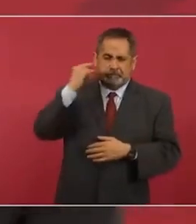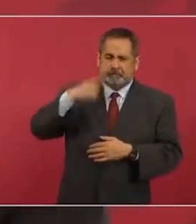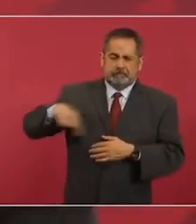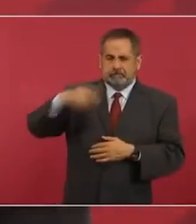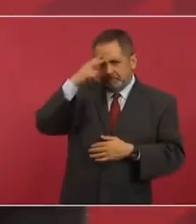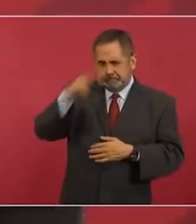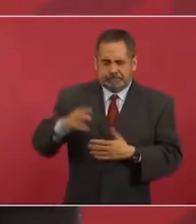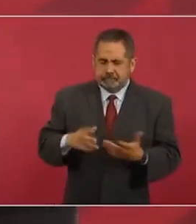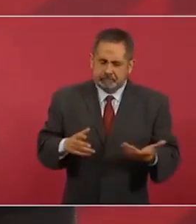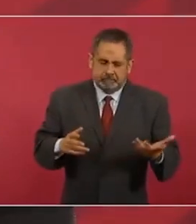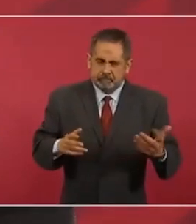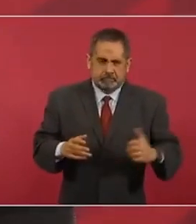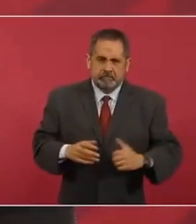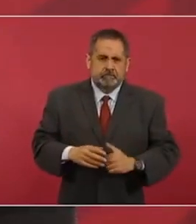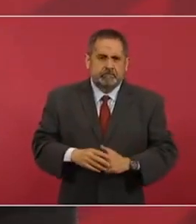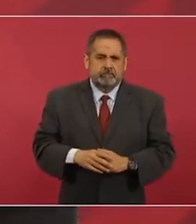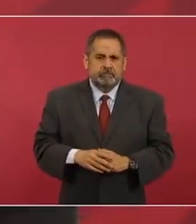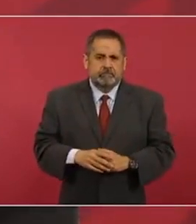para México.